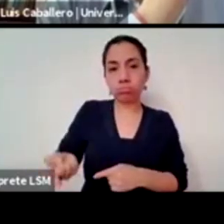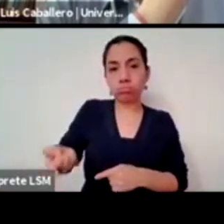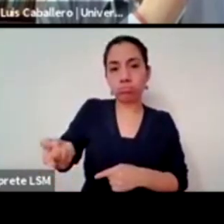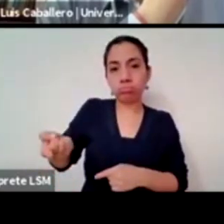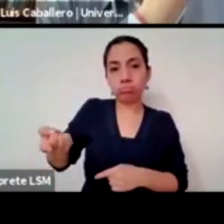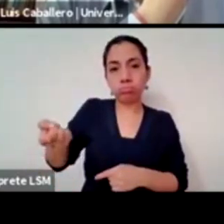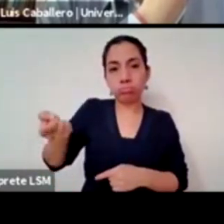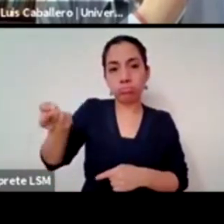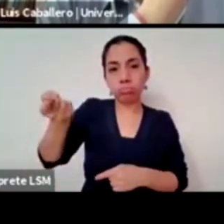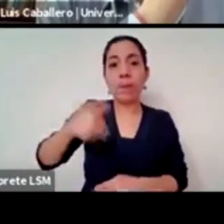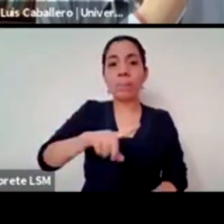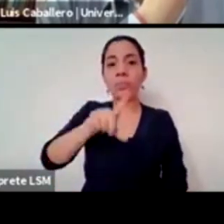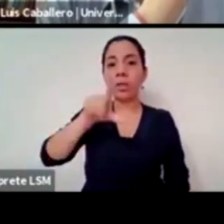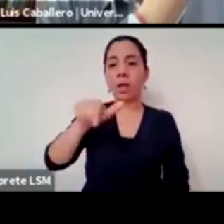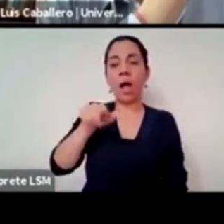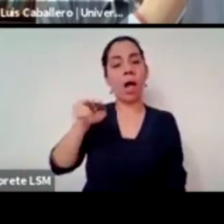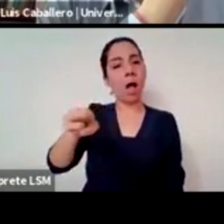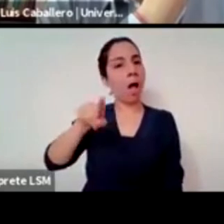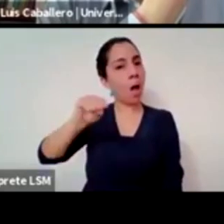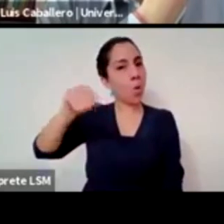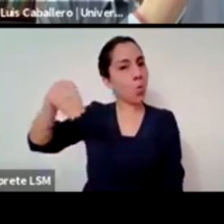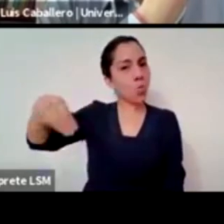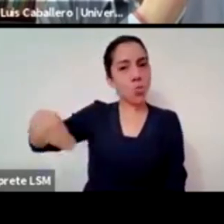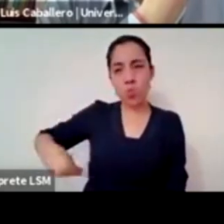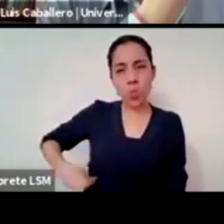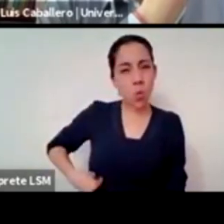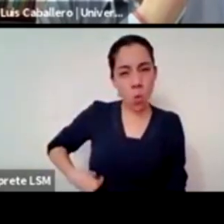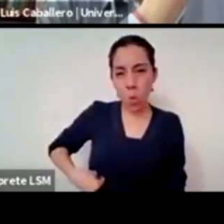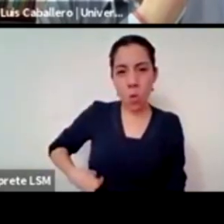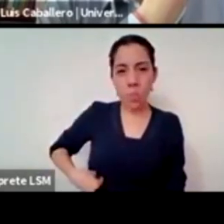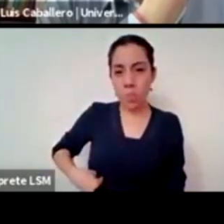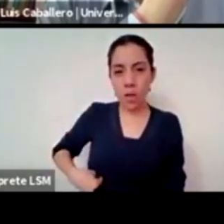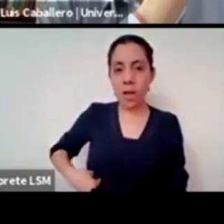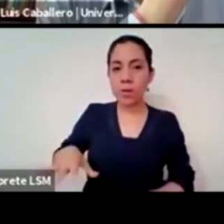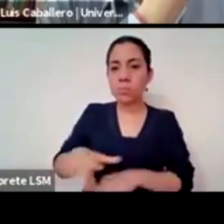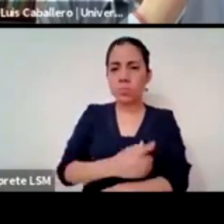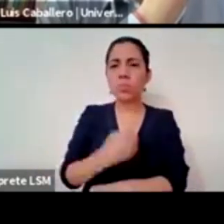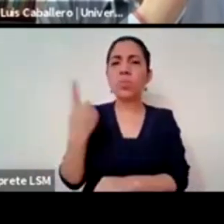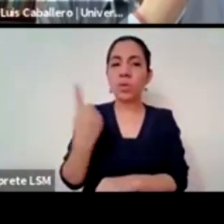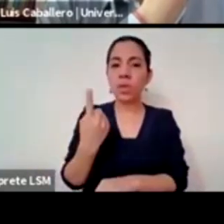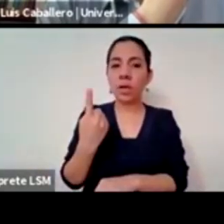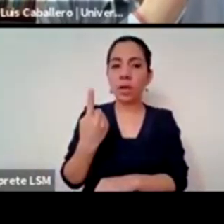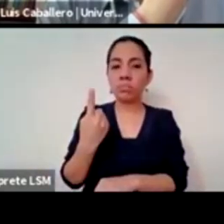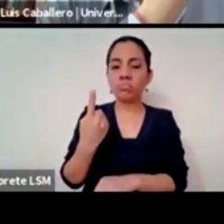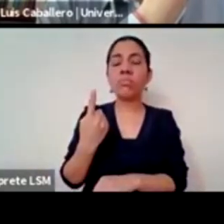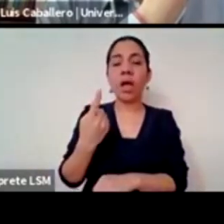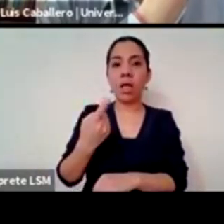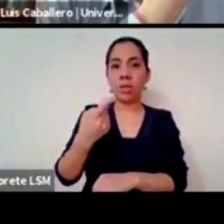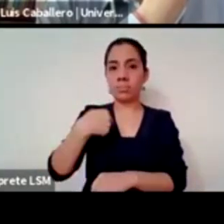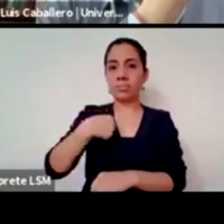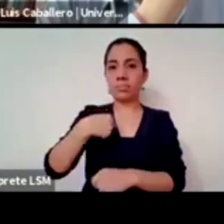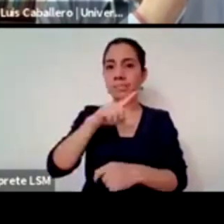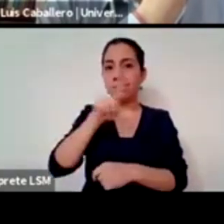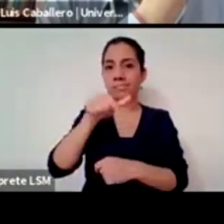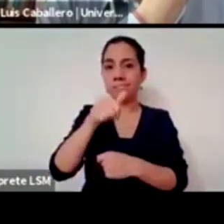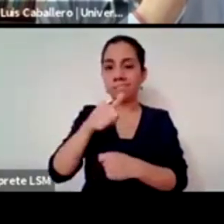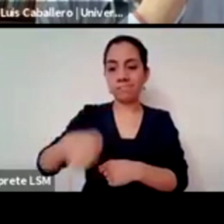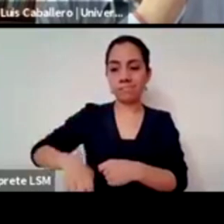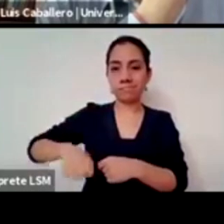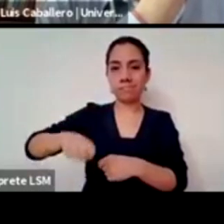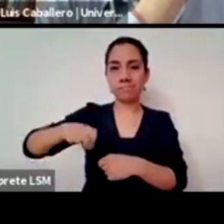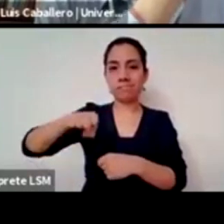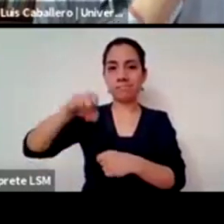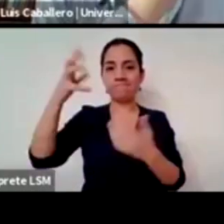culpabilización precisamente porque ha desembocado en esa desigualdad